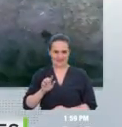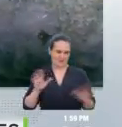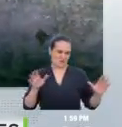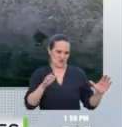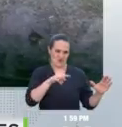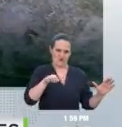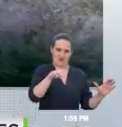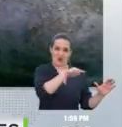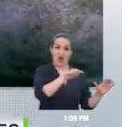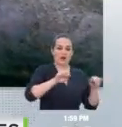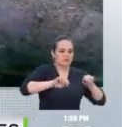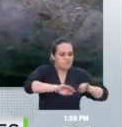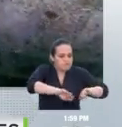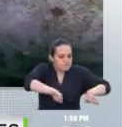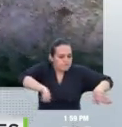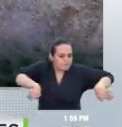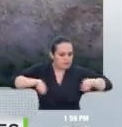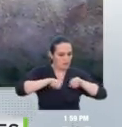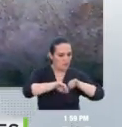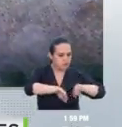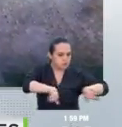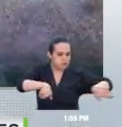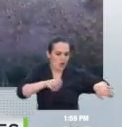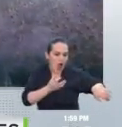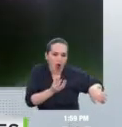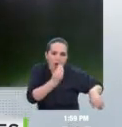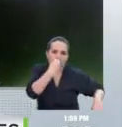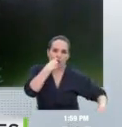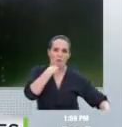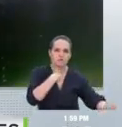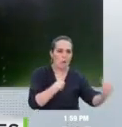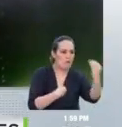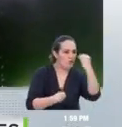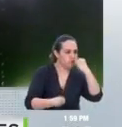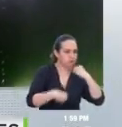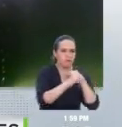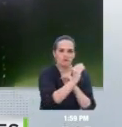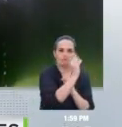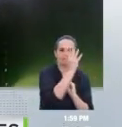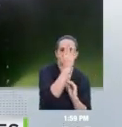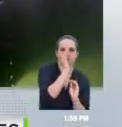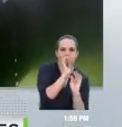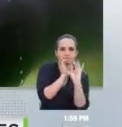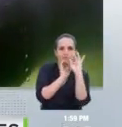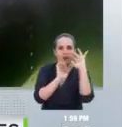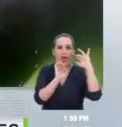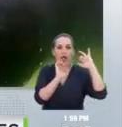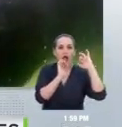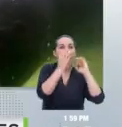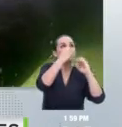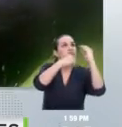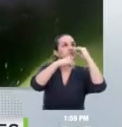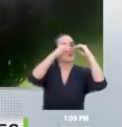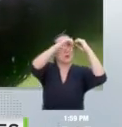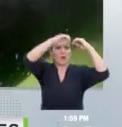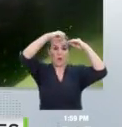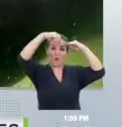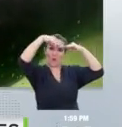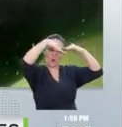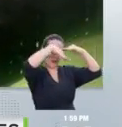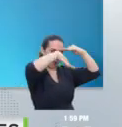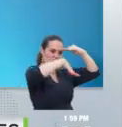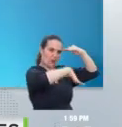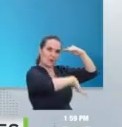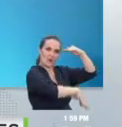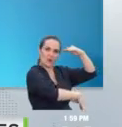sus aletas mantienen la profundidad, se comen gran cantidad de las plantas acuáticas que hay en la superficie, entonces dejan pasar la luz